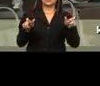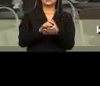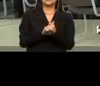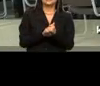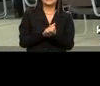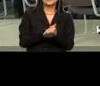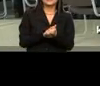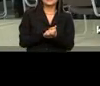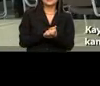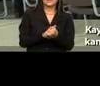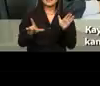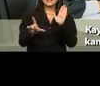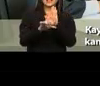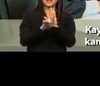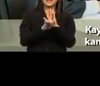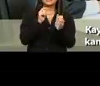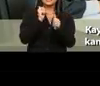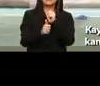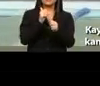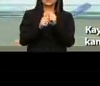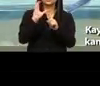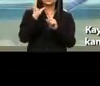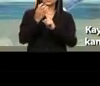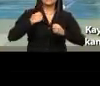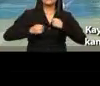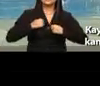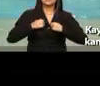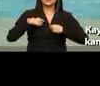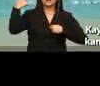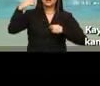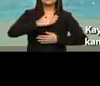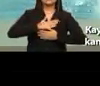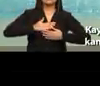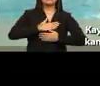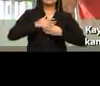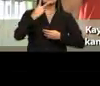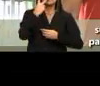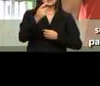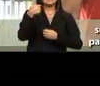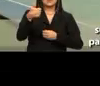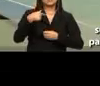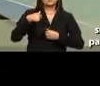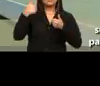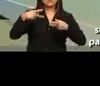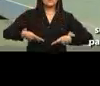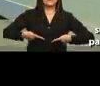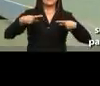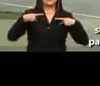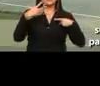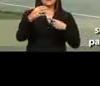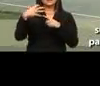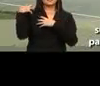.000 afiliados aproximadamente. La Ley del Deporte, Cultura Física y Recreación consolida el principio